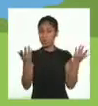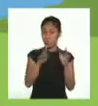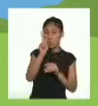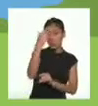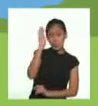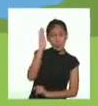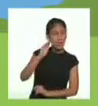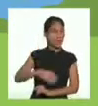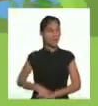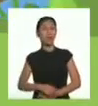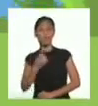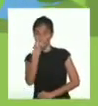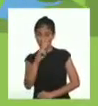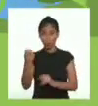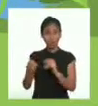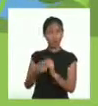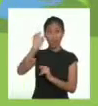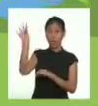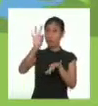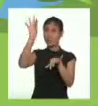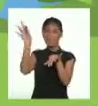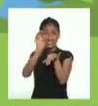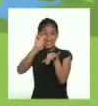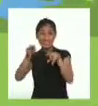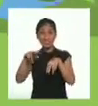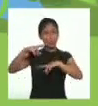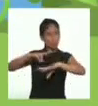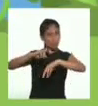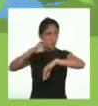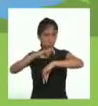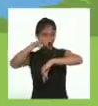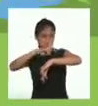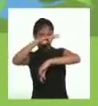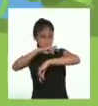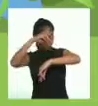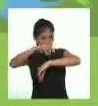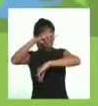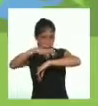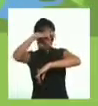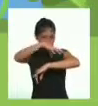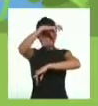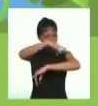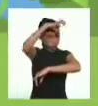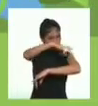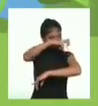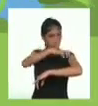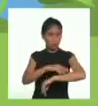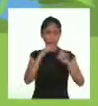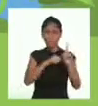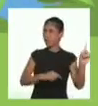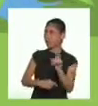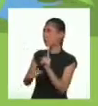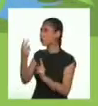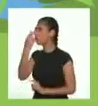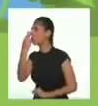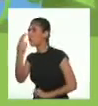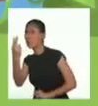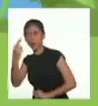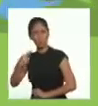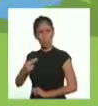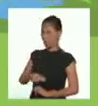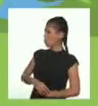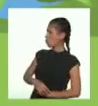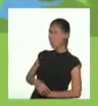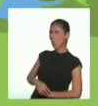Un día vio a una araña que tejía su tela. Se acercó y admiró,